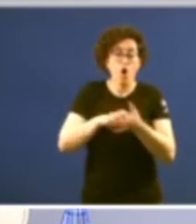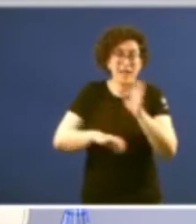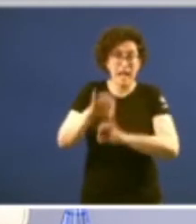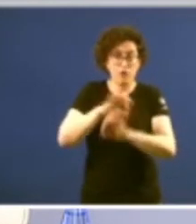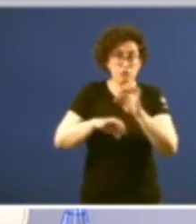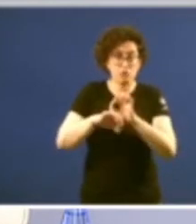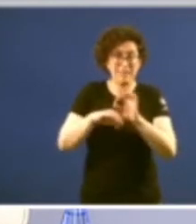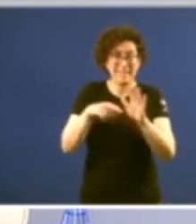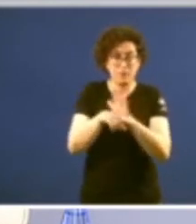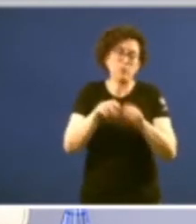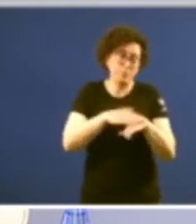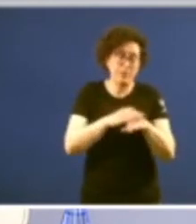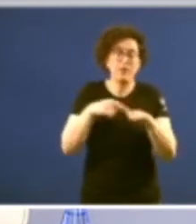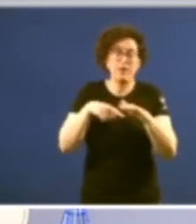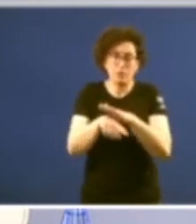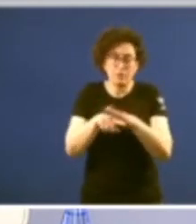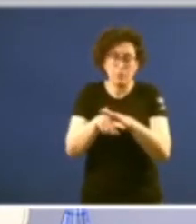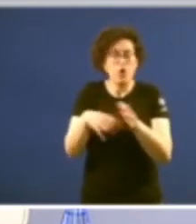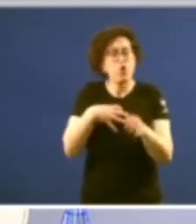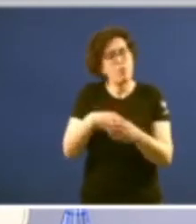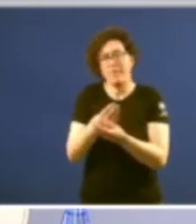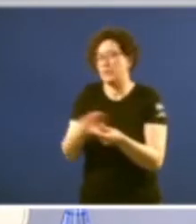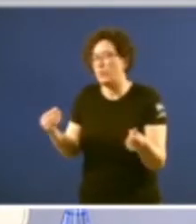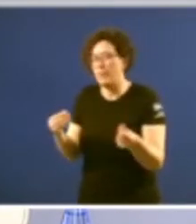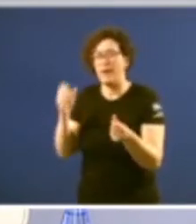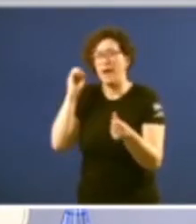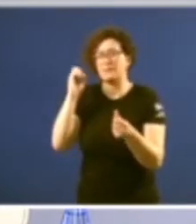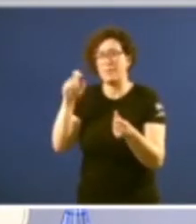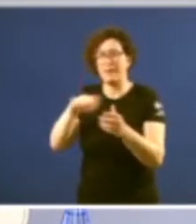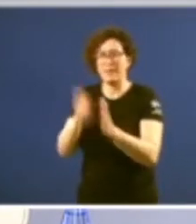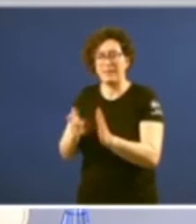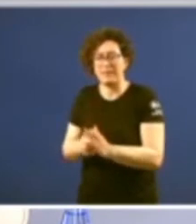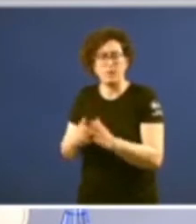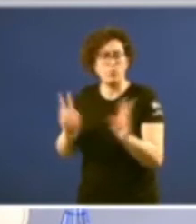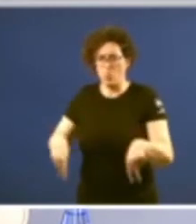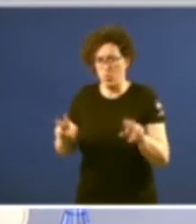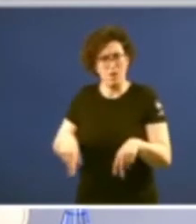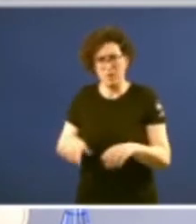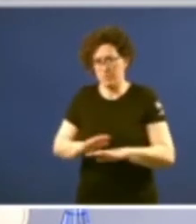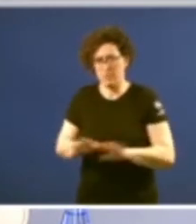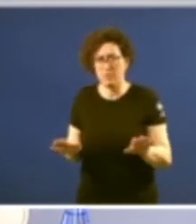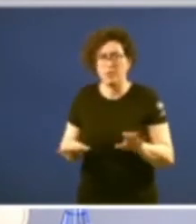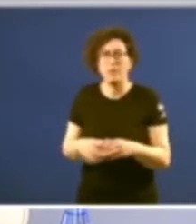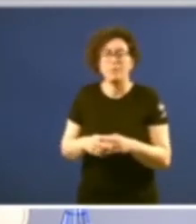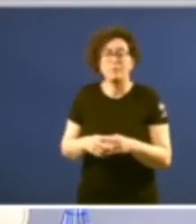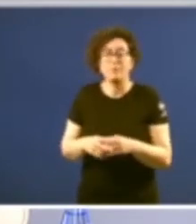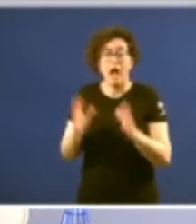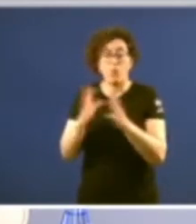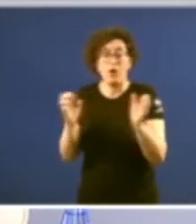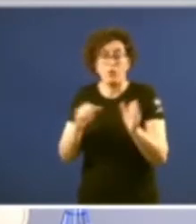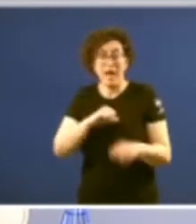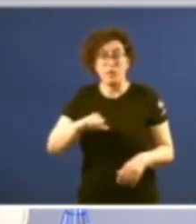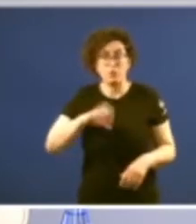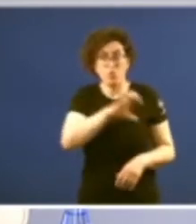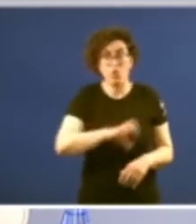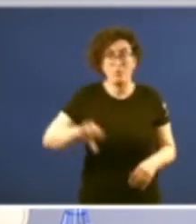executivo non poidesse disolver a asamblea legislativa en ningún caso Os acordos autonómicos